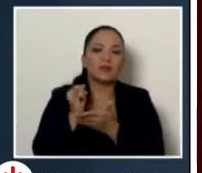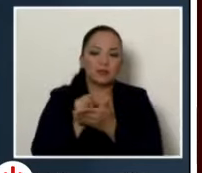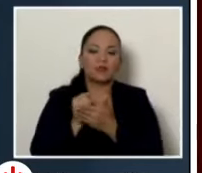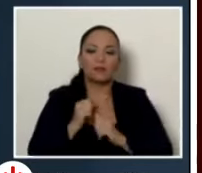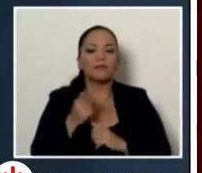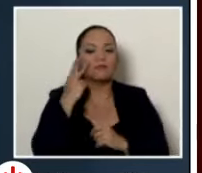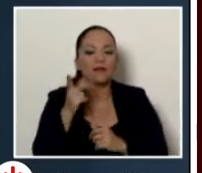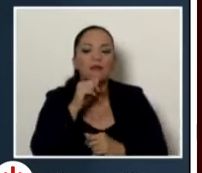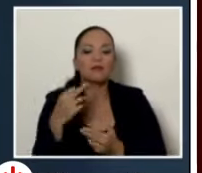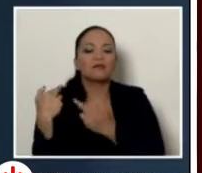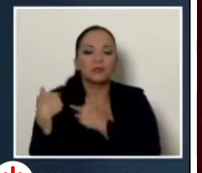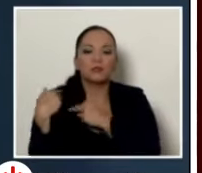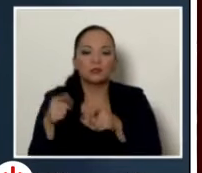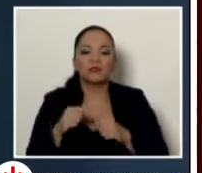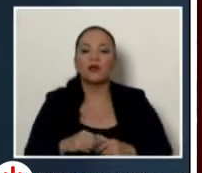responsabilidades con respecto a